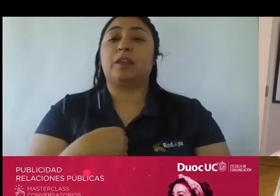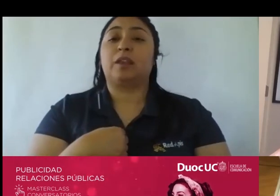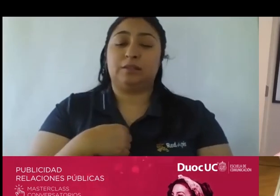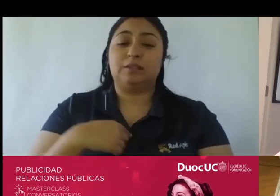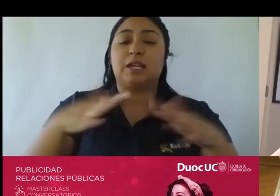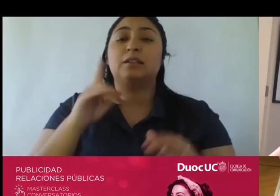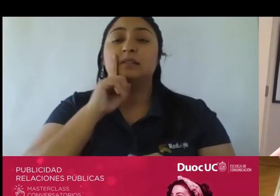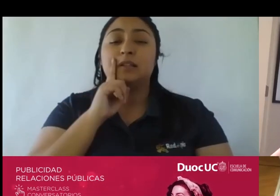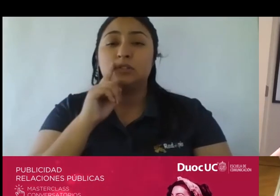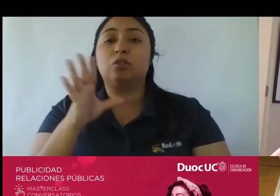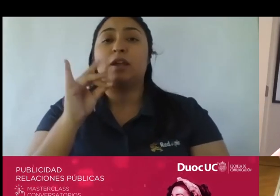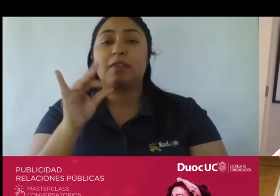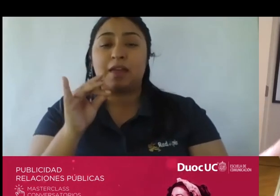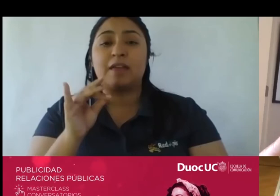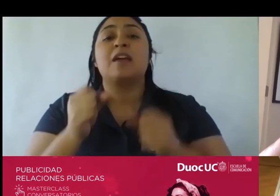también como